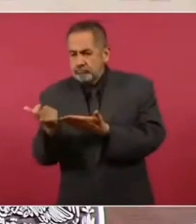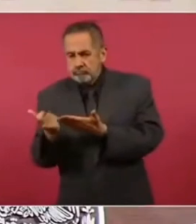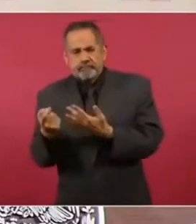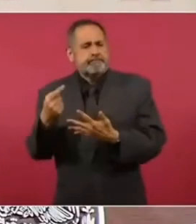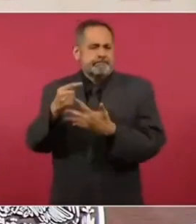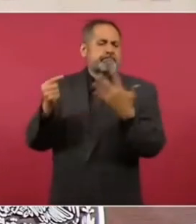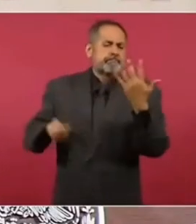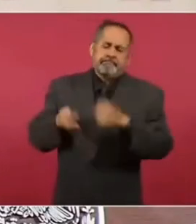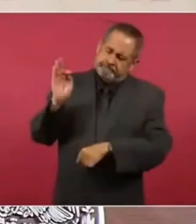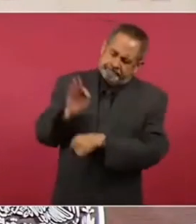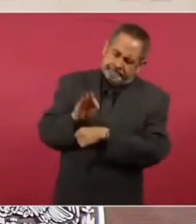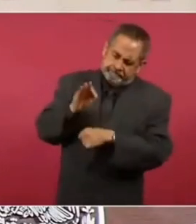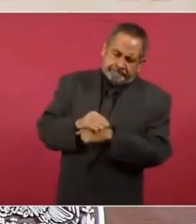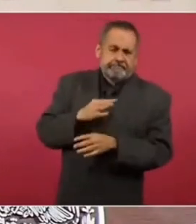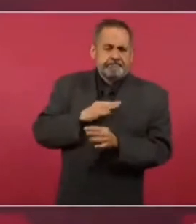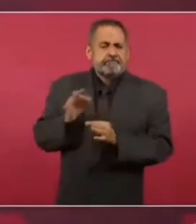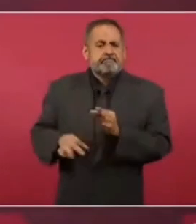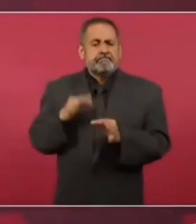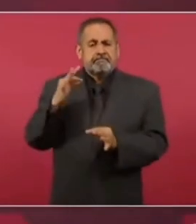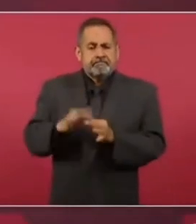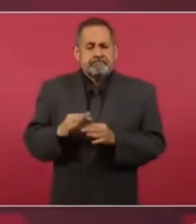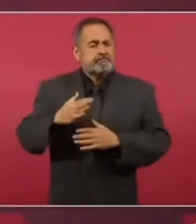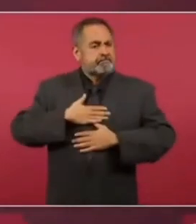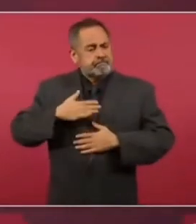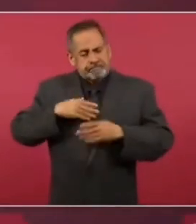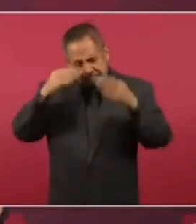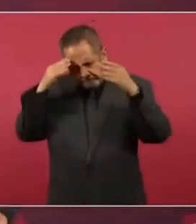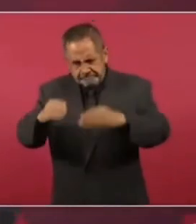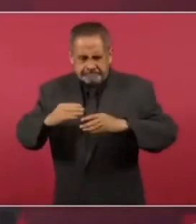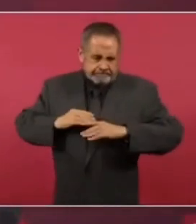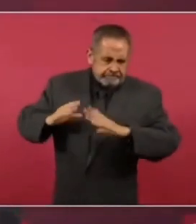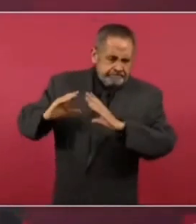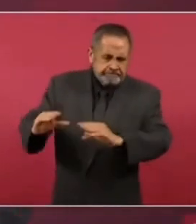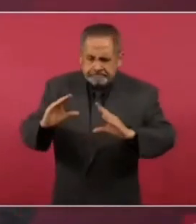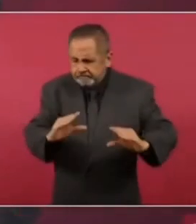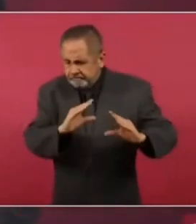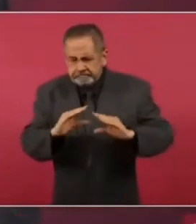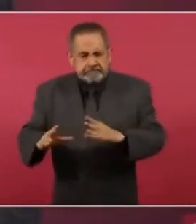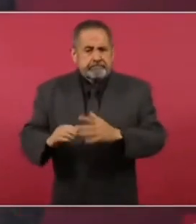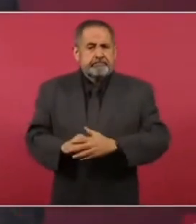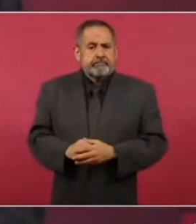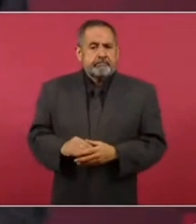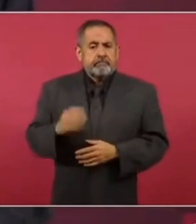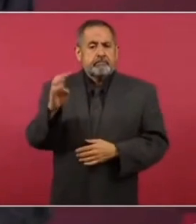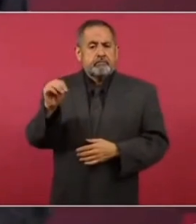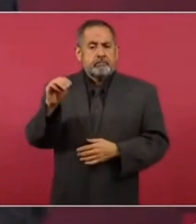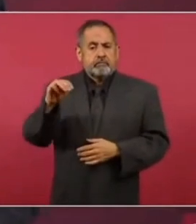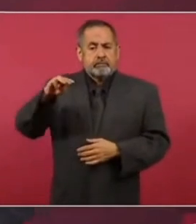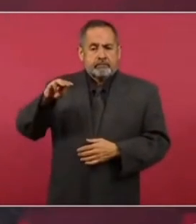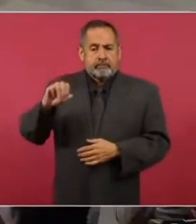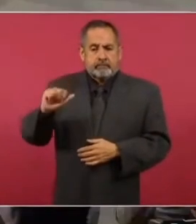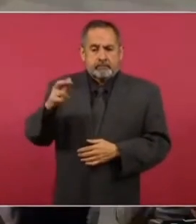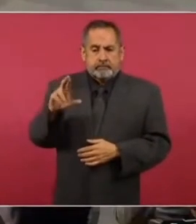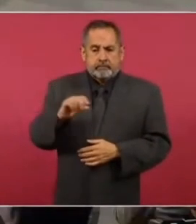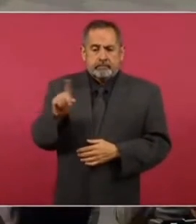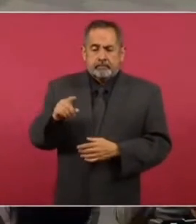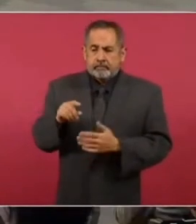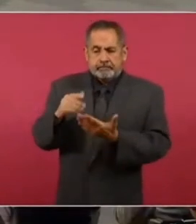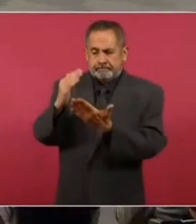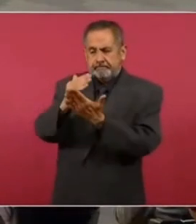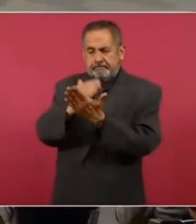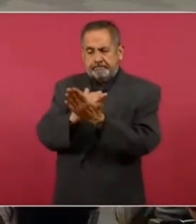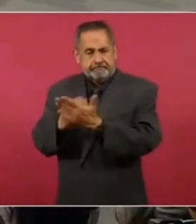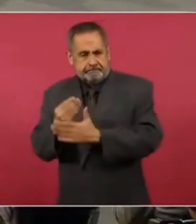esenciales para seguir cumpliendo con nuestra misión educativa. El 9 de marzo entregamos a la maestra Leticia